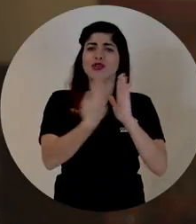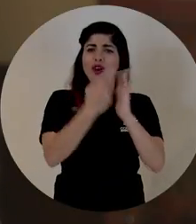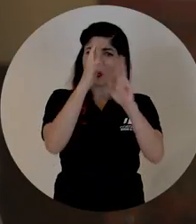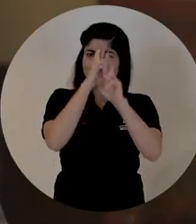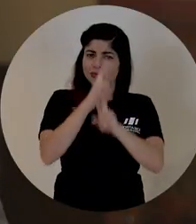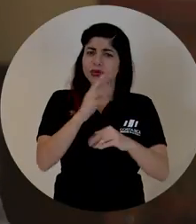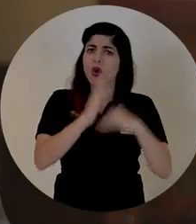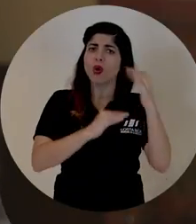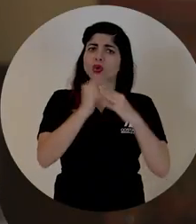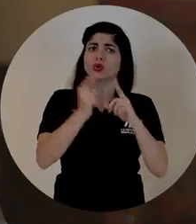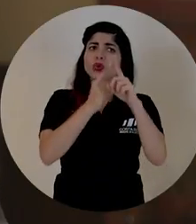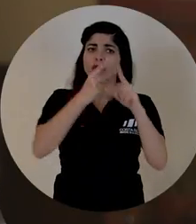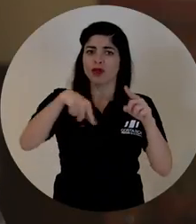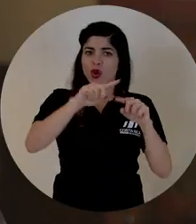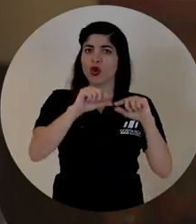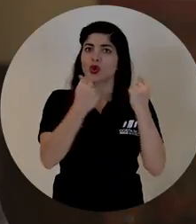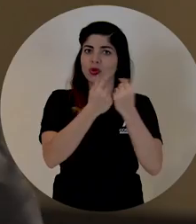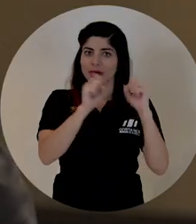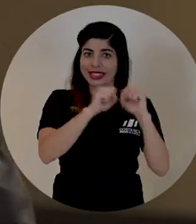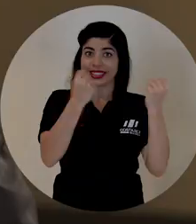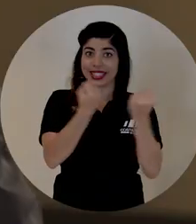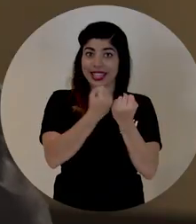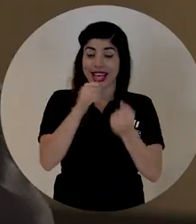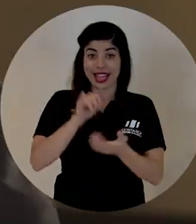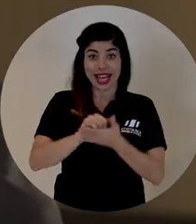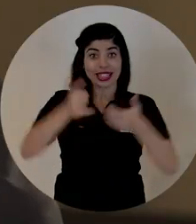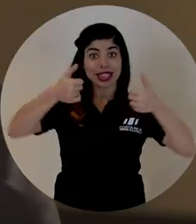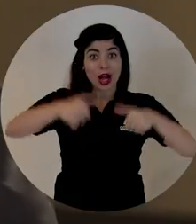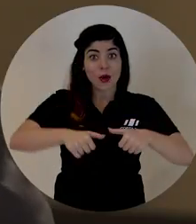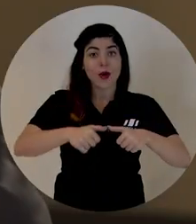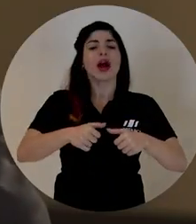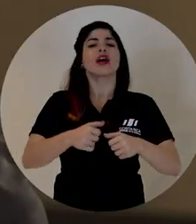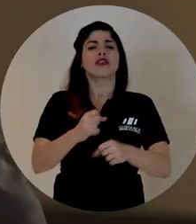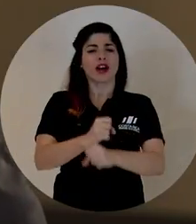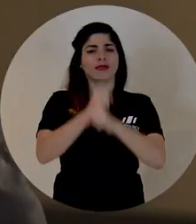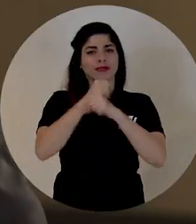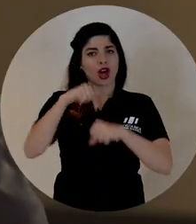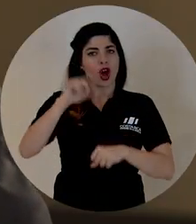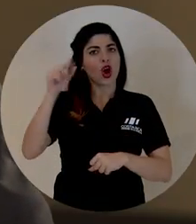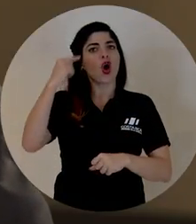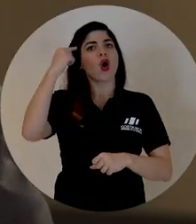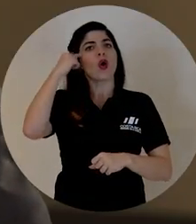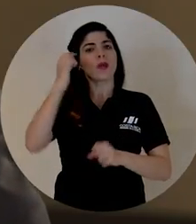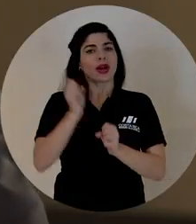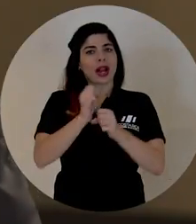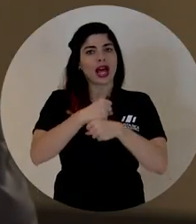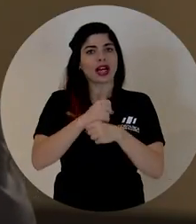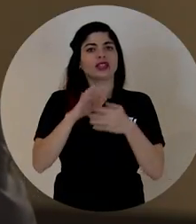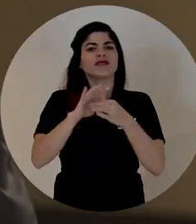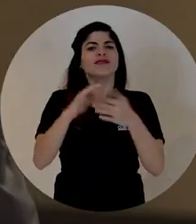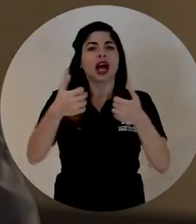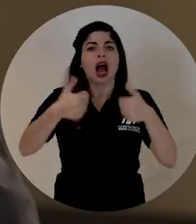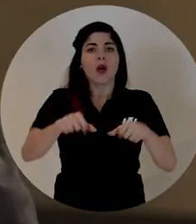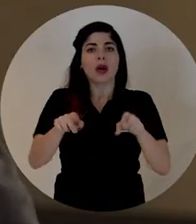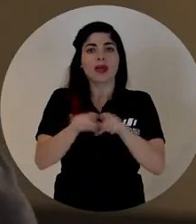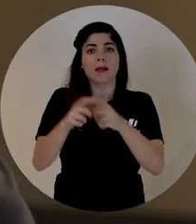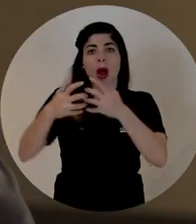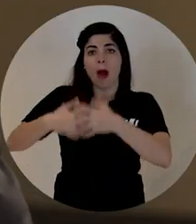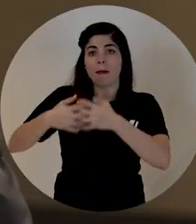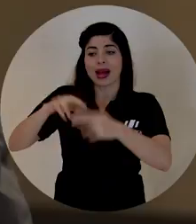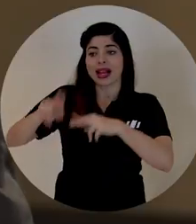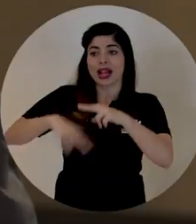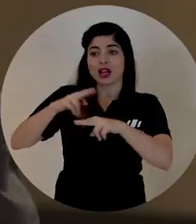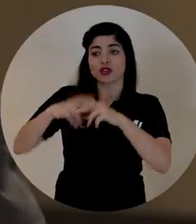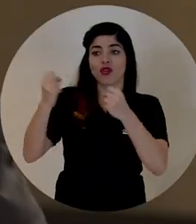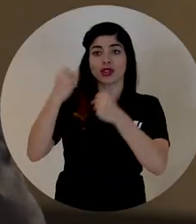respetuoso y constructivo del sindicato. Con este acuerdo se reafirma lo hecho por este gobierno en los acuerdos logrados con la